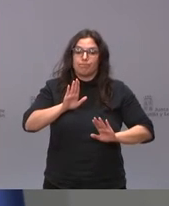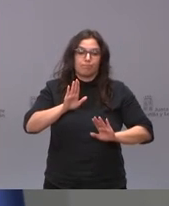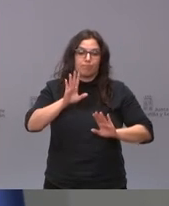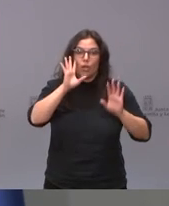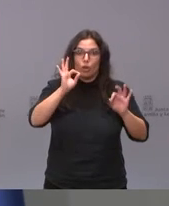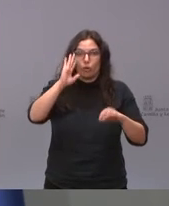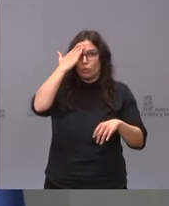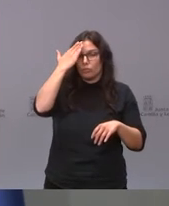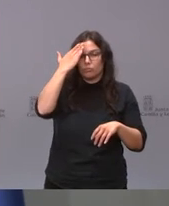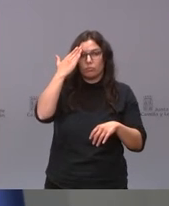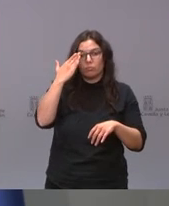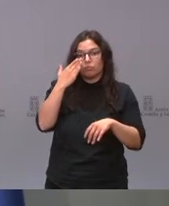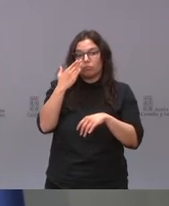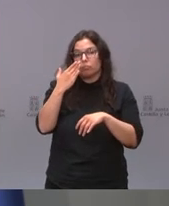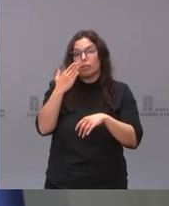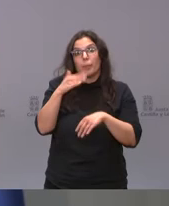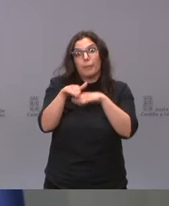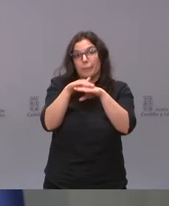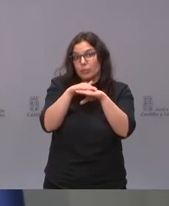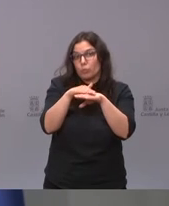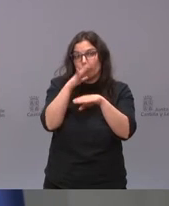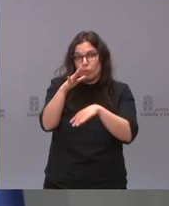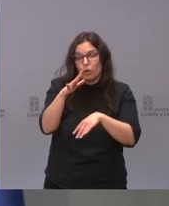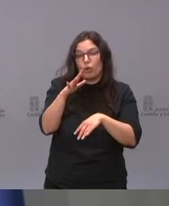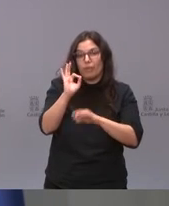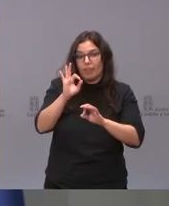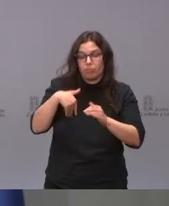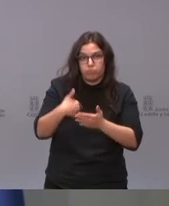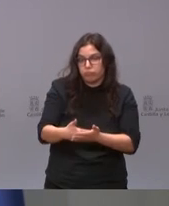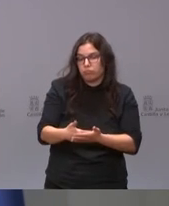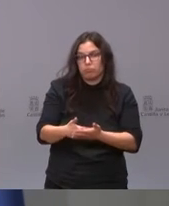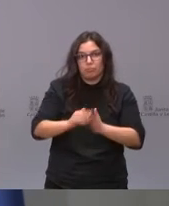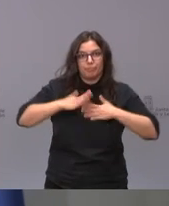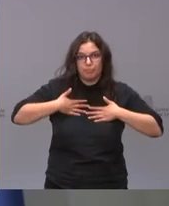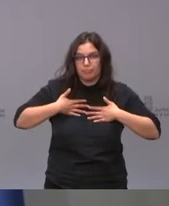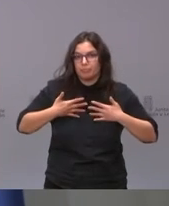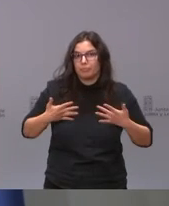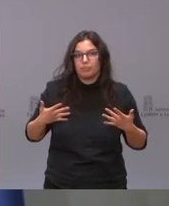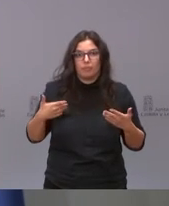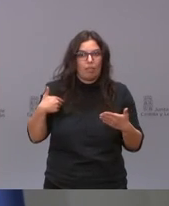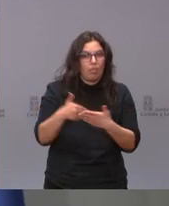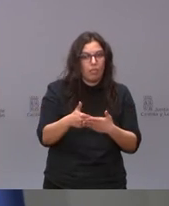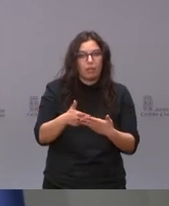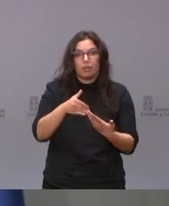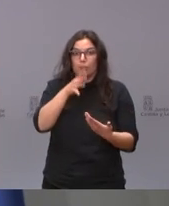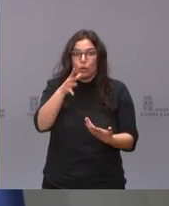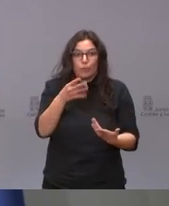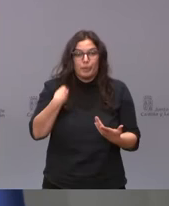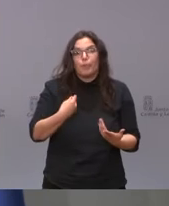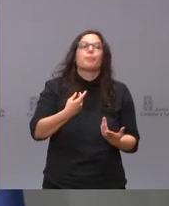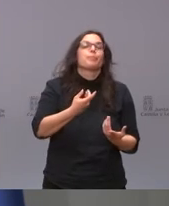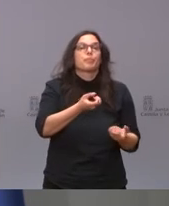y de la cual pedimos disculpas por la precipitación la precipitación fue provocada porque la información